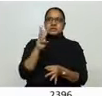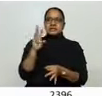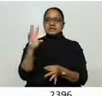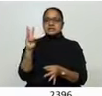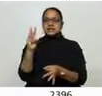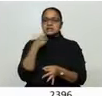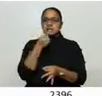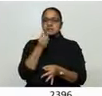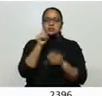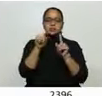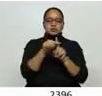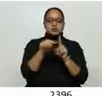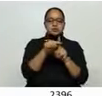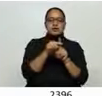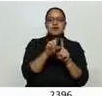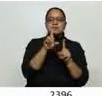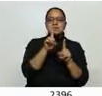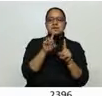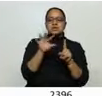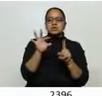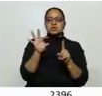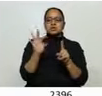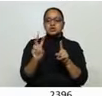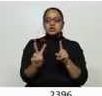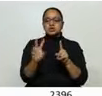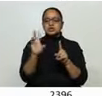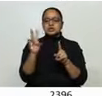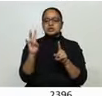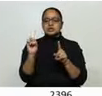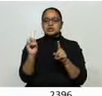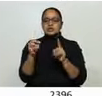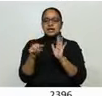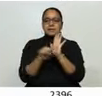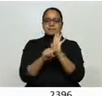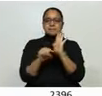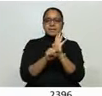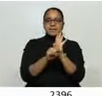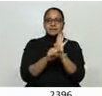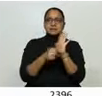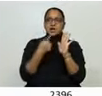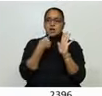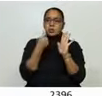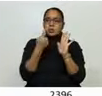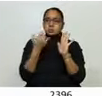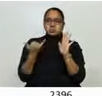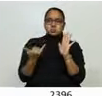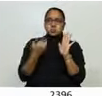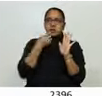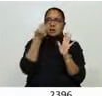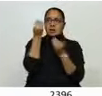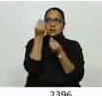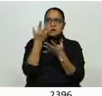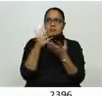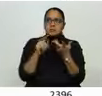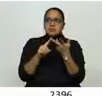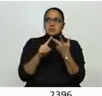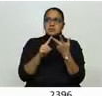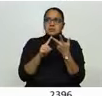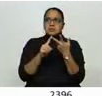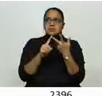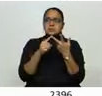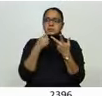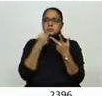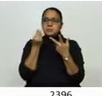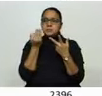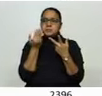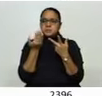1.970 negativas. Aquí me quiero hacer un alto porque es lo que decía la licenciada Alba. Nosotros tenemos